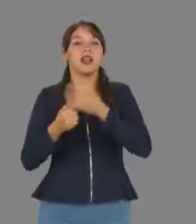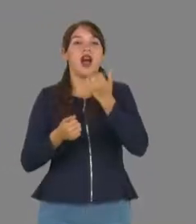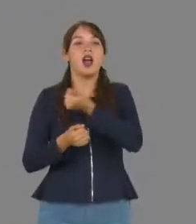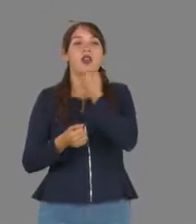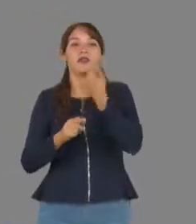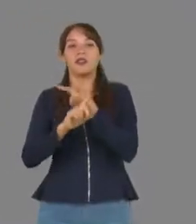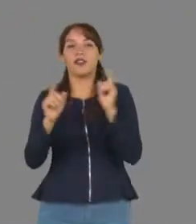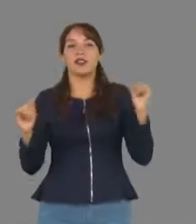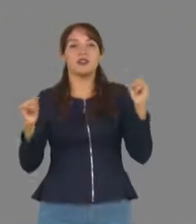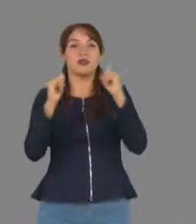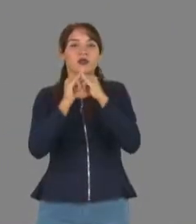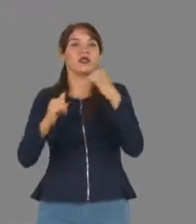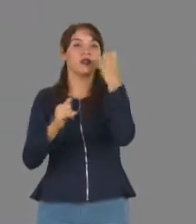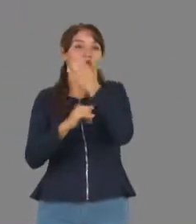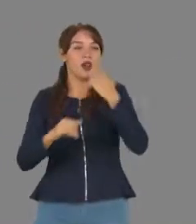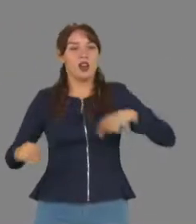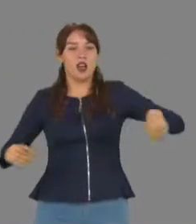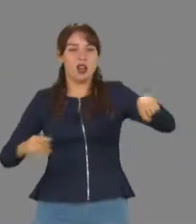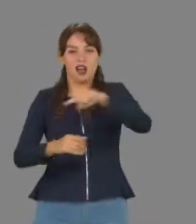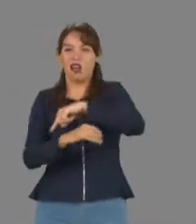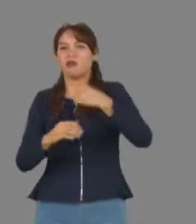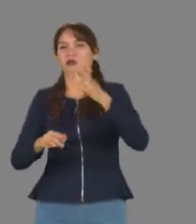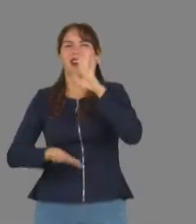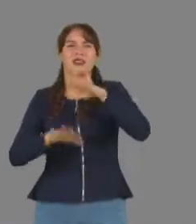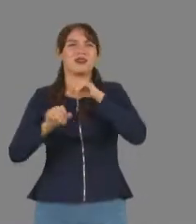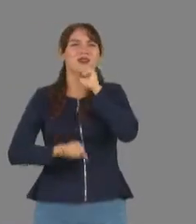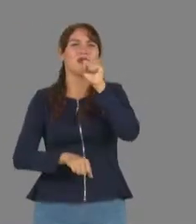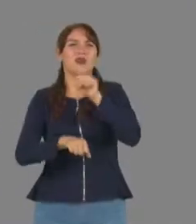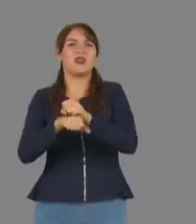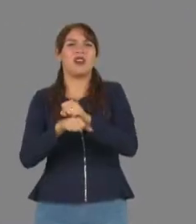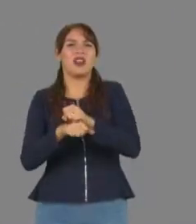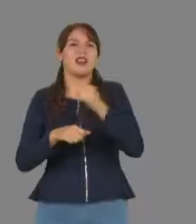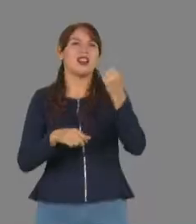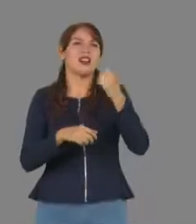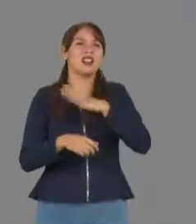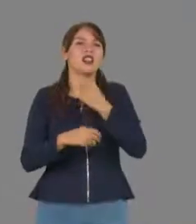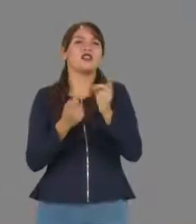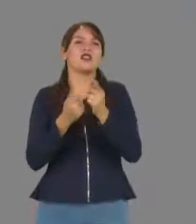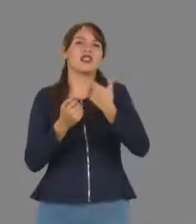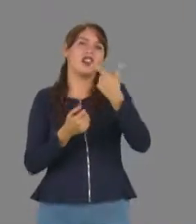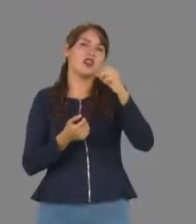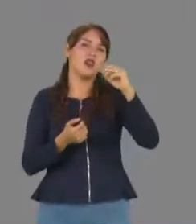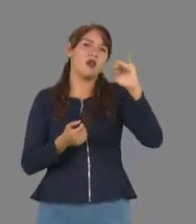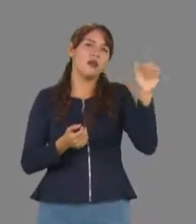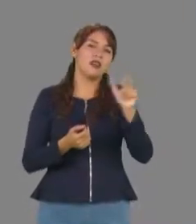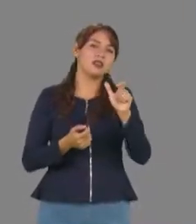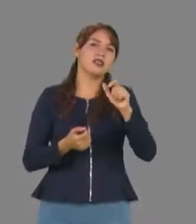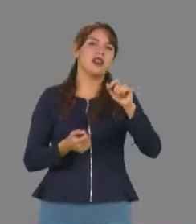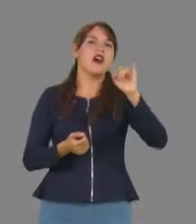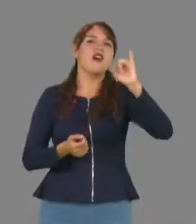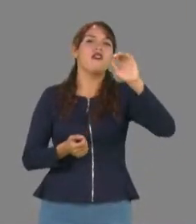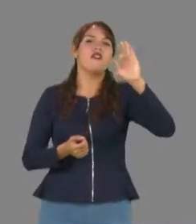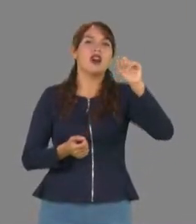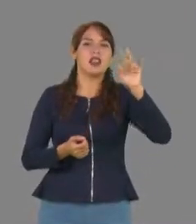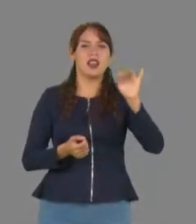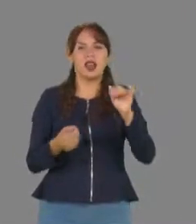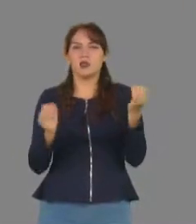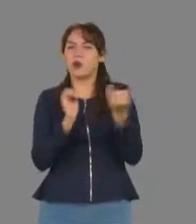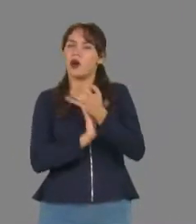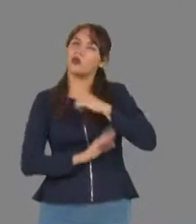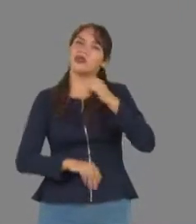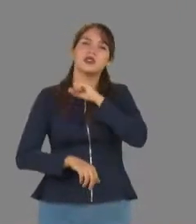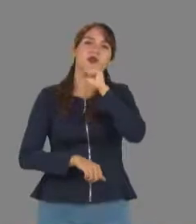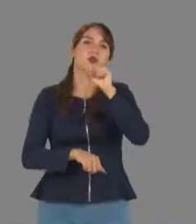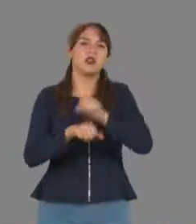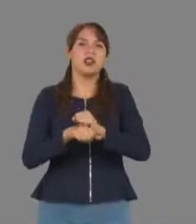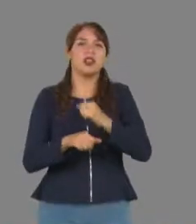instituciones de todos los municipios de la entidad, como la Escuela Secundaria General del Municipio de Gómez Farías, licenciado Aarón Saenz Garza, Escuela Secundaria Juan